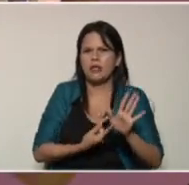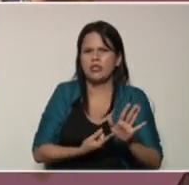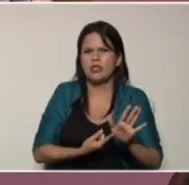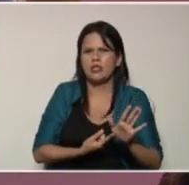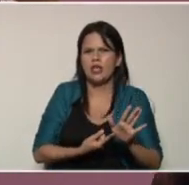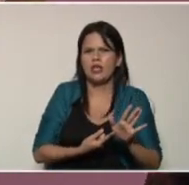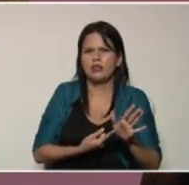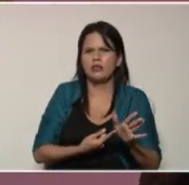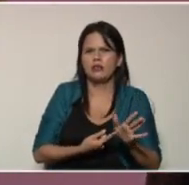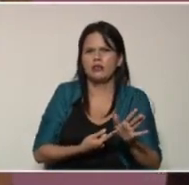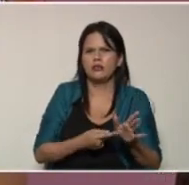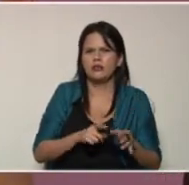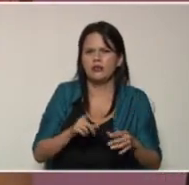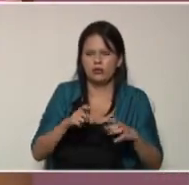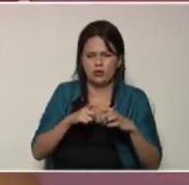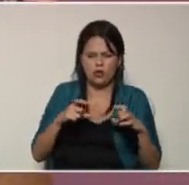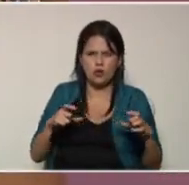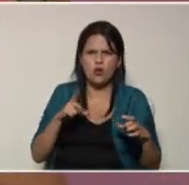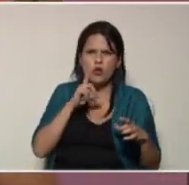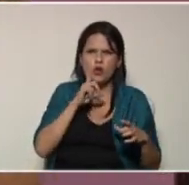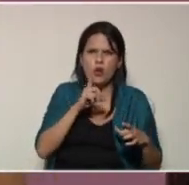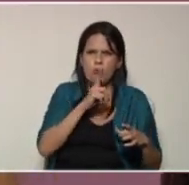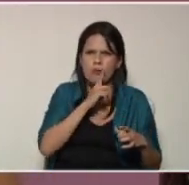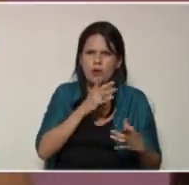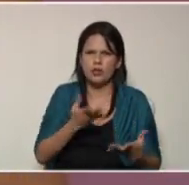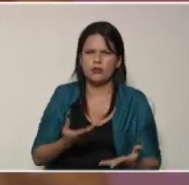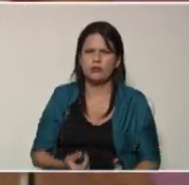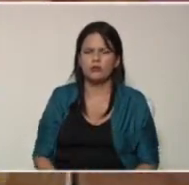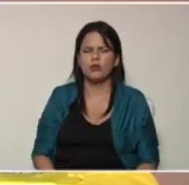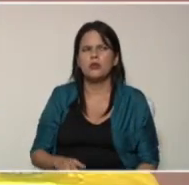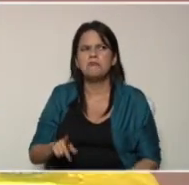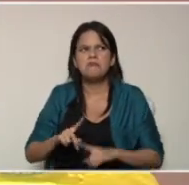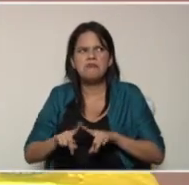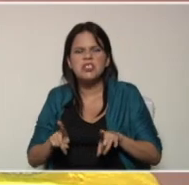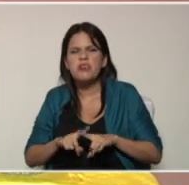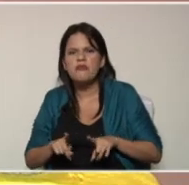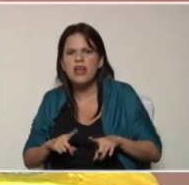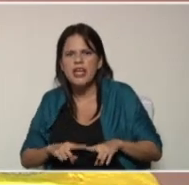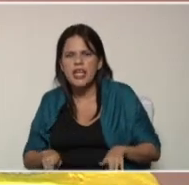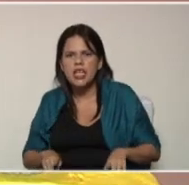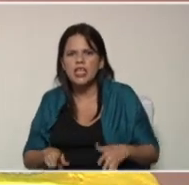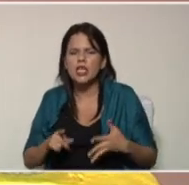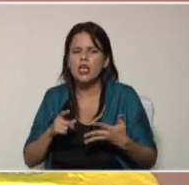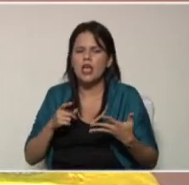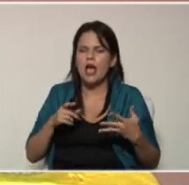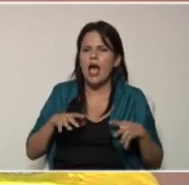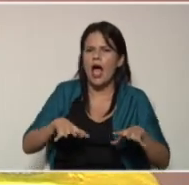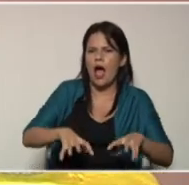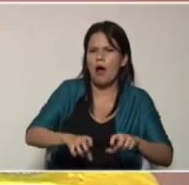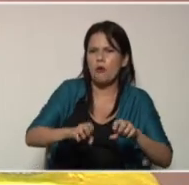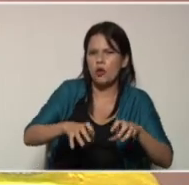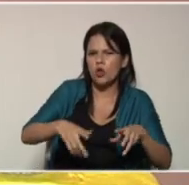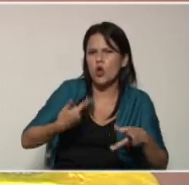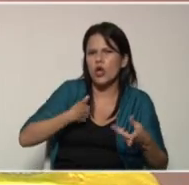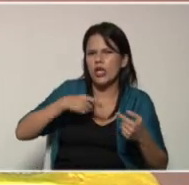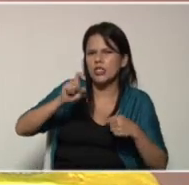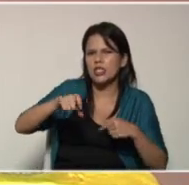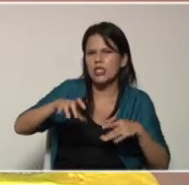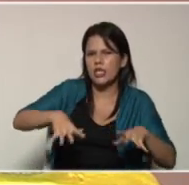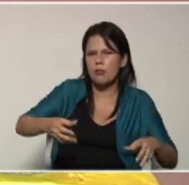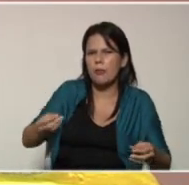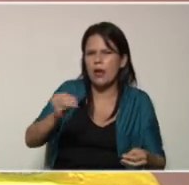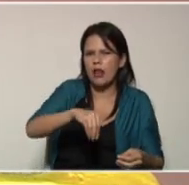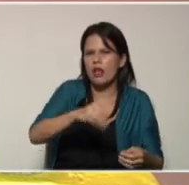van a tener una etiqueta identificando un tipo de abono tendremos también una serie de fichas con los